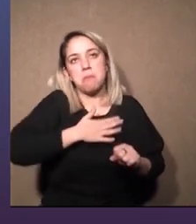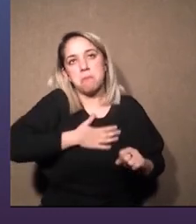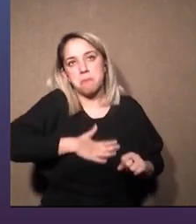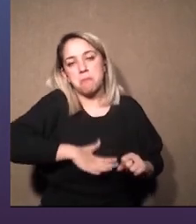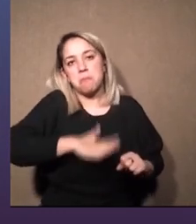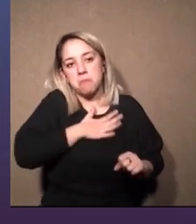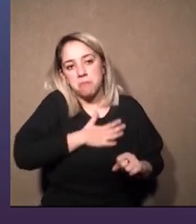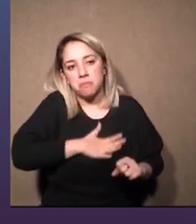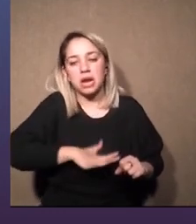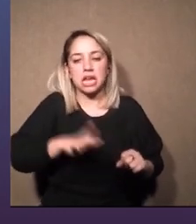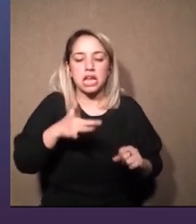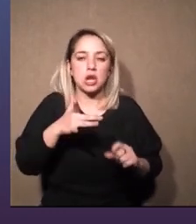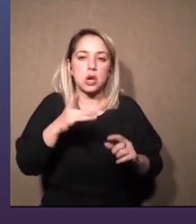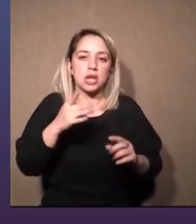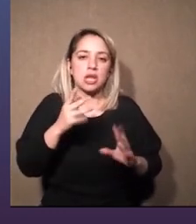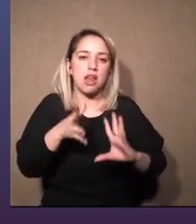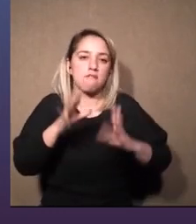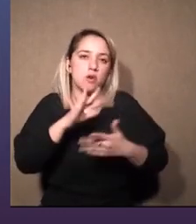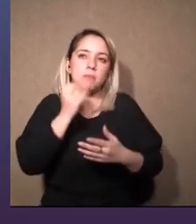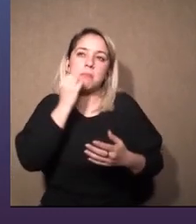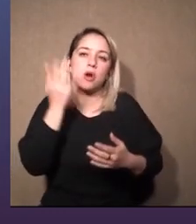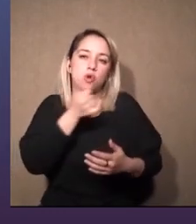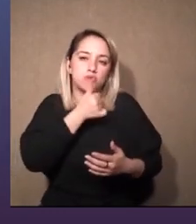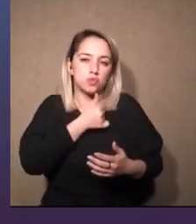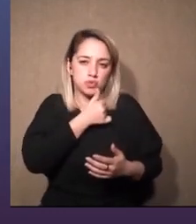posible Javier